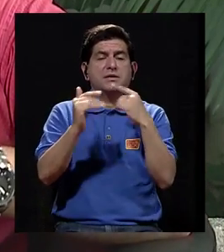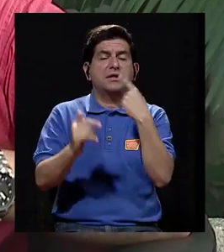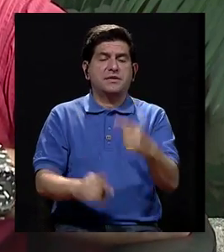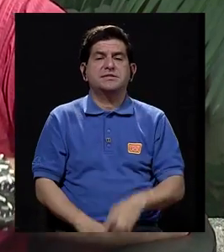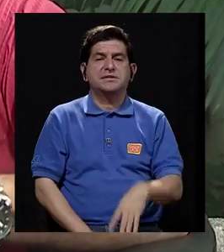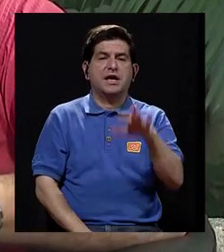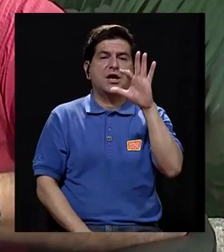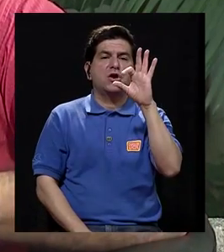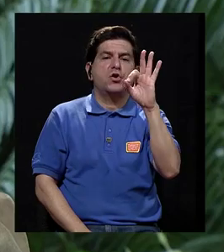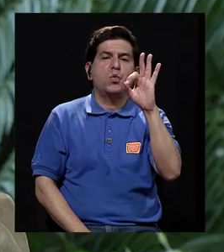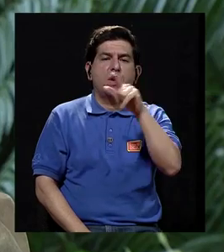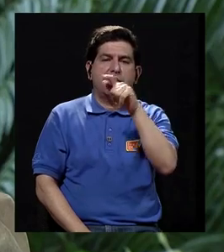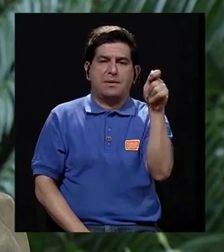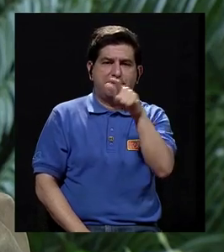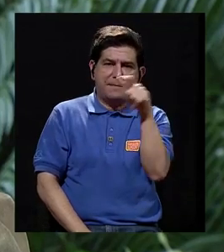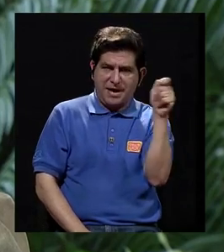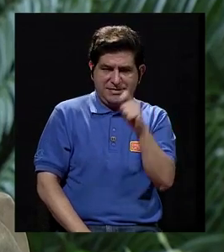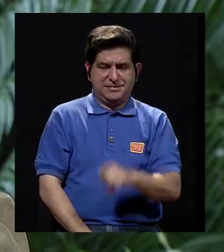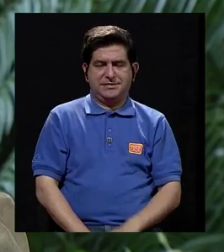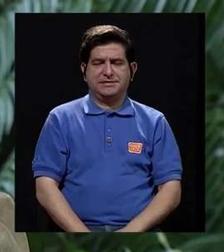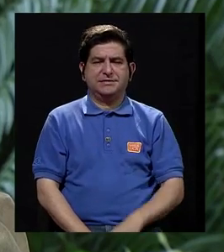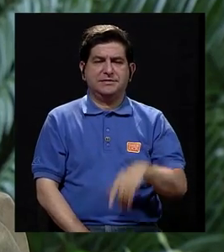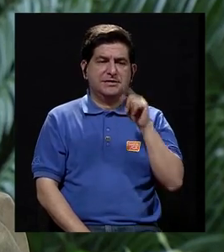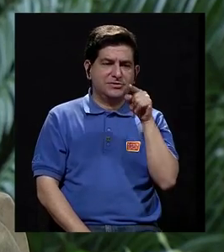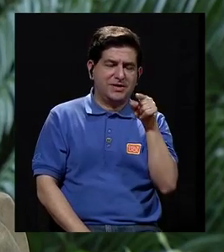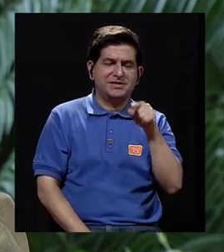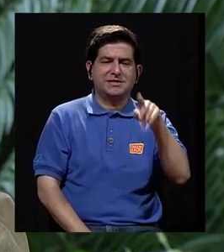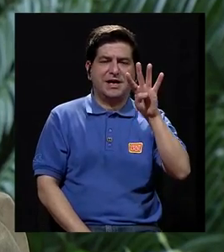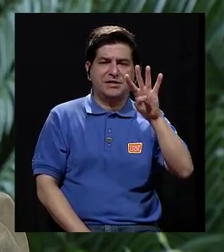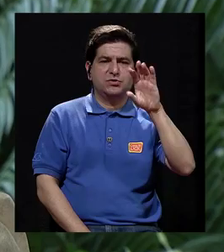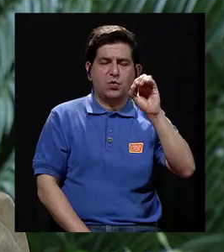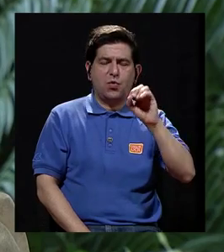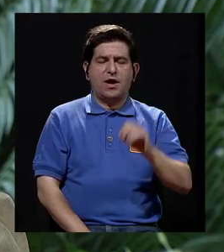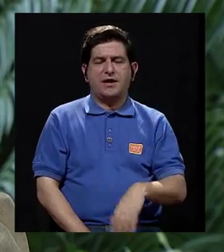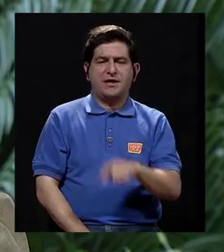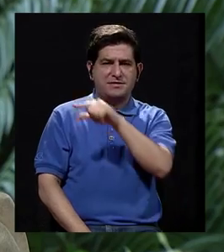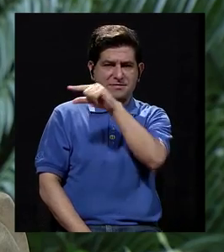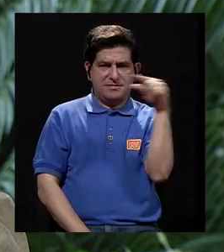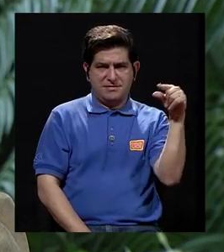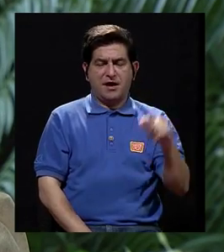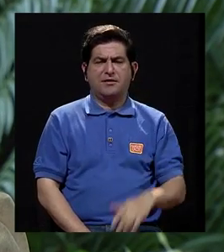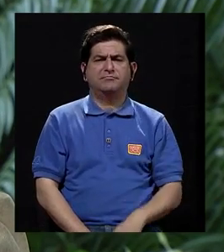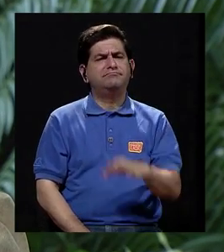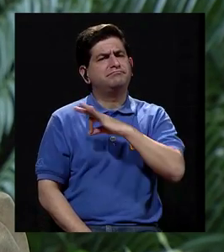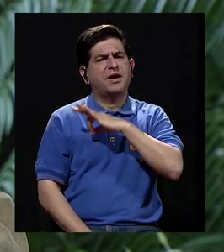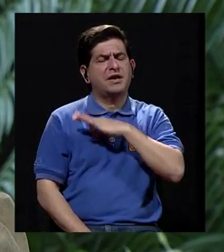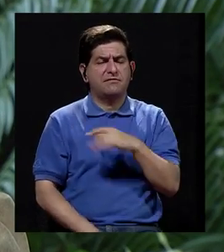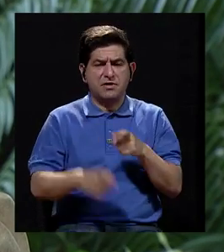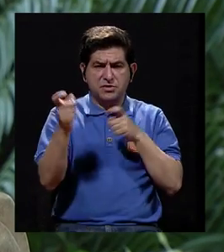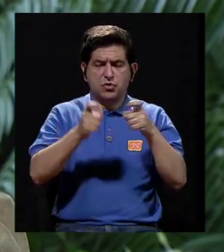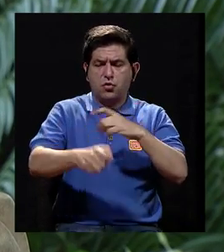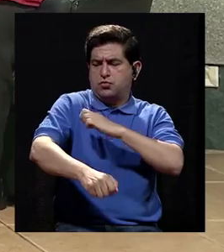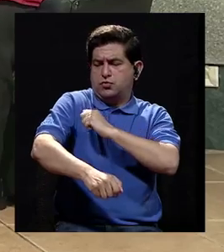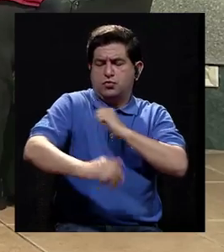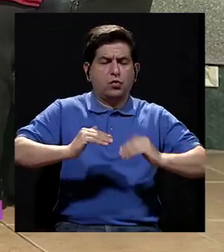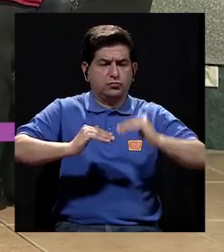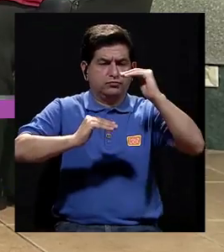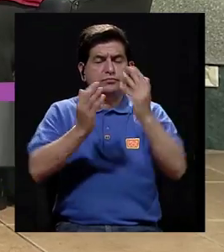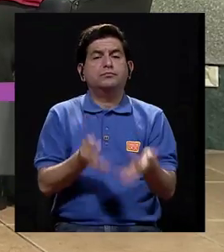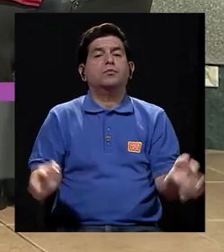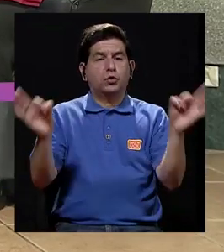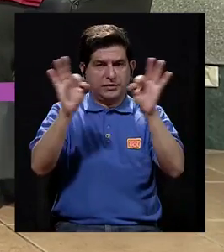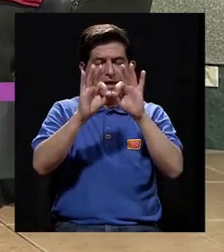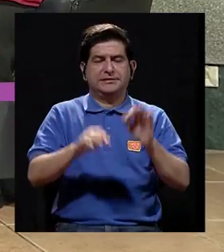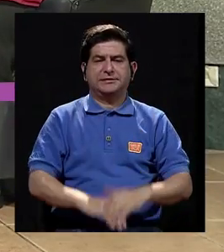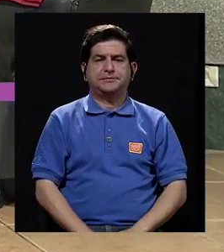comunidad dicen, los nueve meses, ¿verdad? Que son las 40 semanas. Entonces, beneficios, bueno, van a llevar un control de la presión arterial, que es